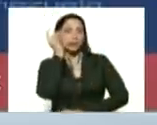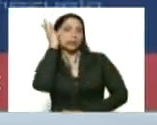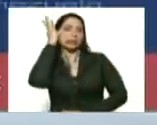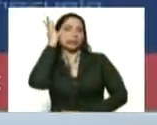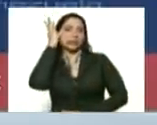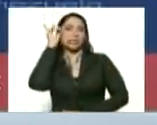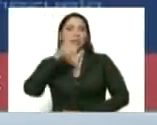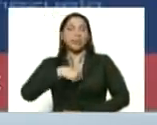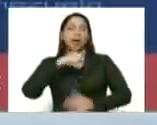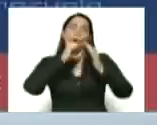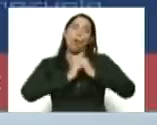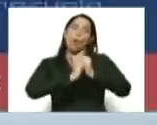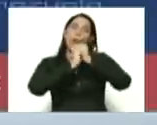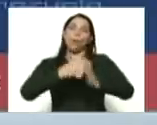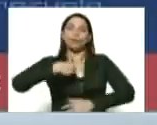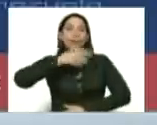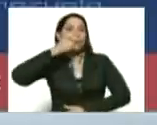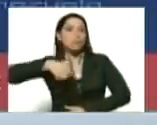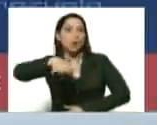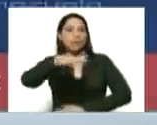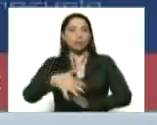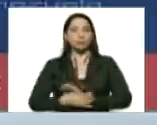y por las oraciones de nuestro pueblo